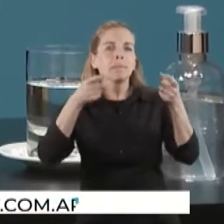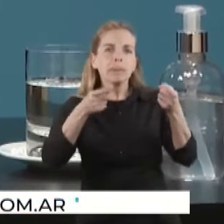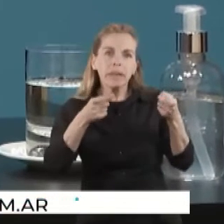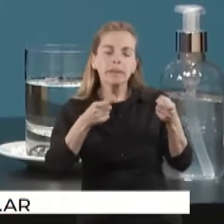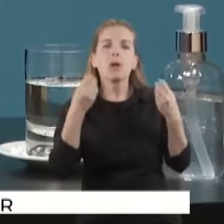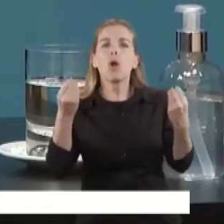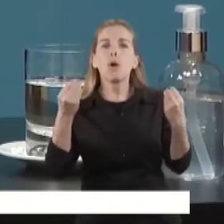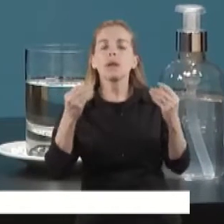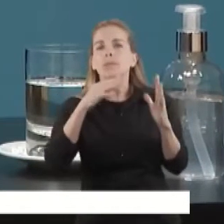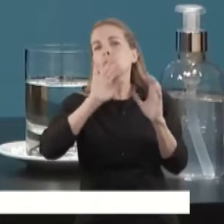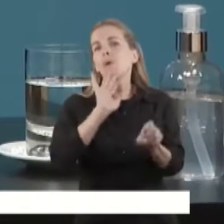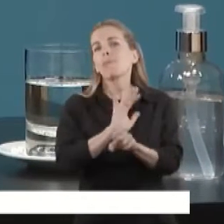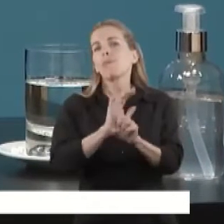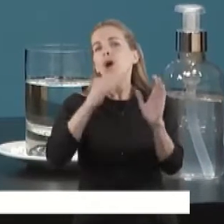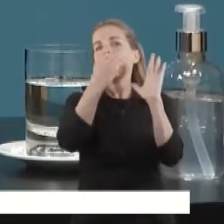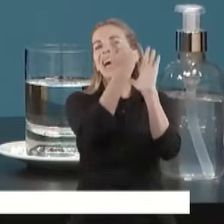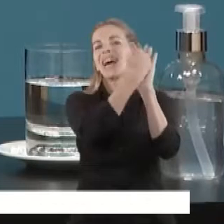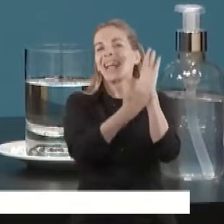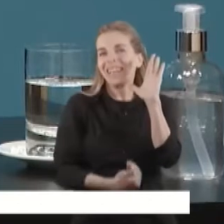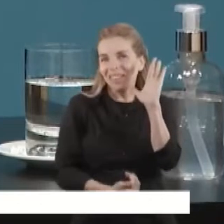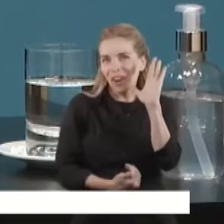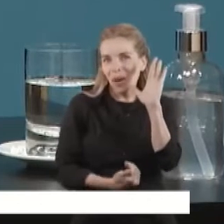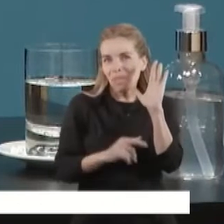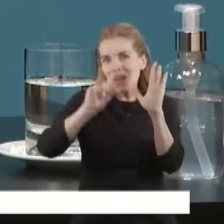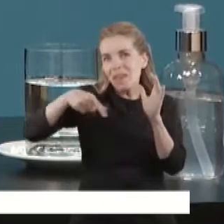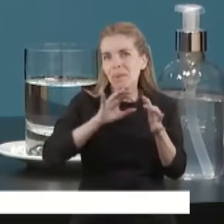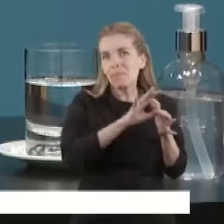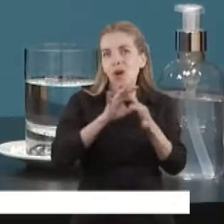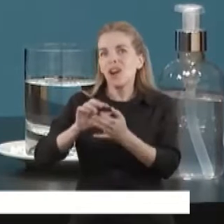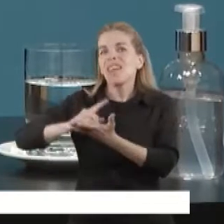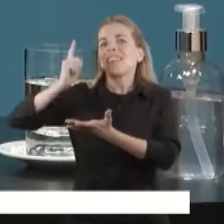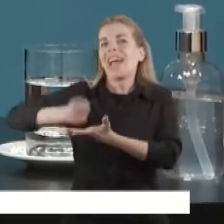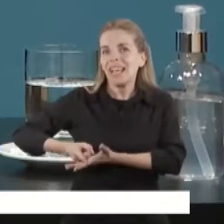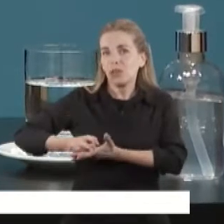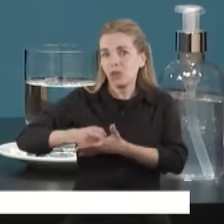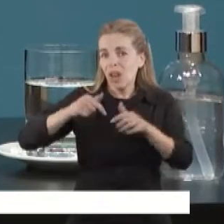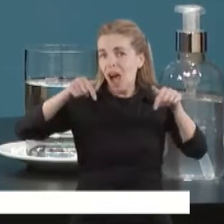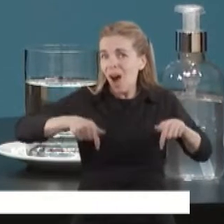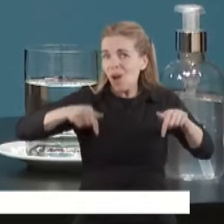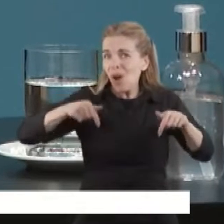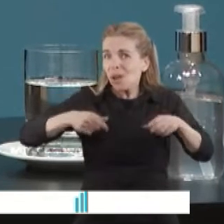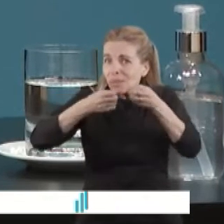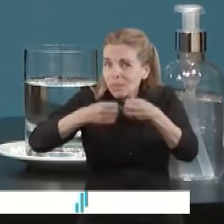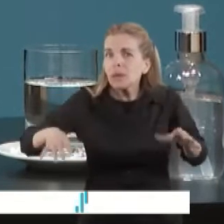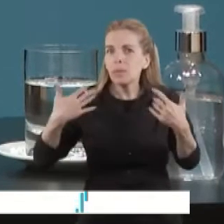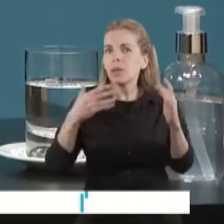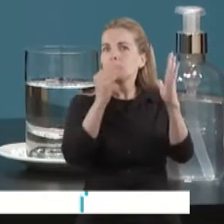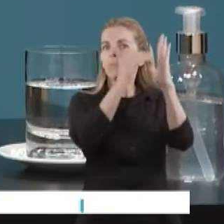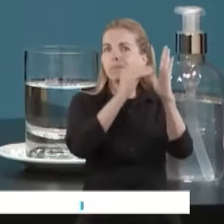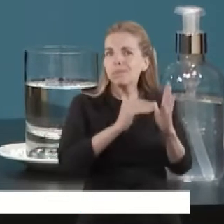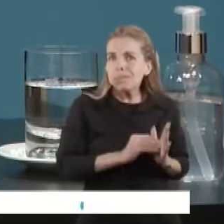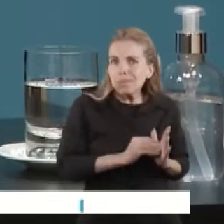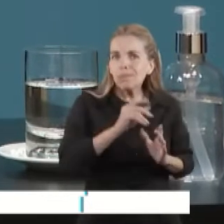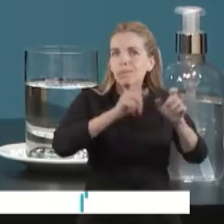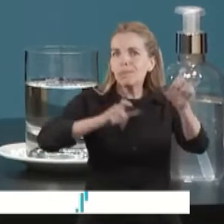un registro creado por el decreto, y en el día de hoy ese registro puede empezar a ser llenado a través de declaraciones juradas